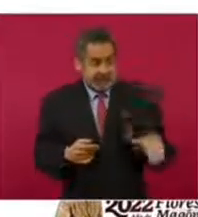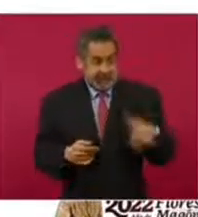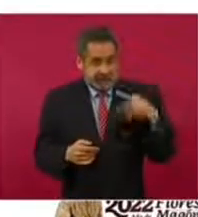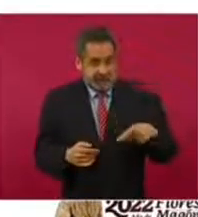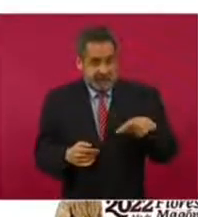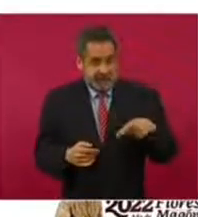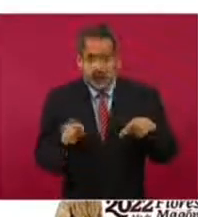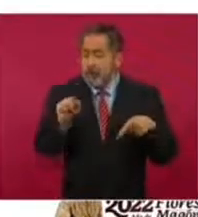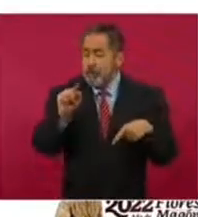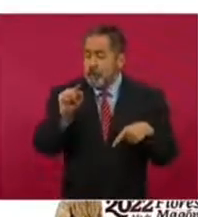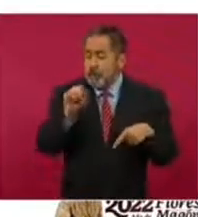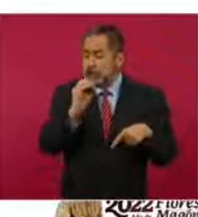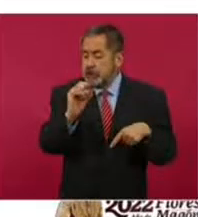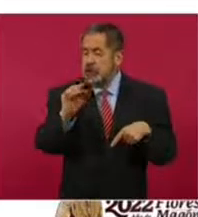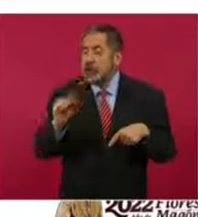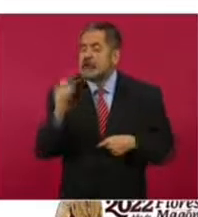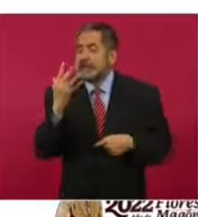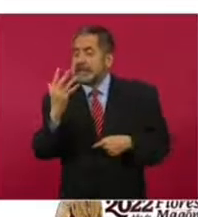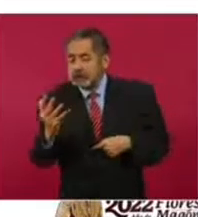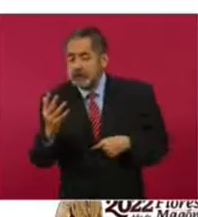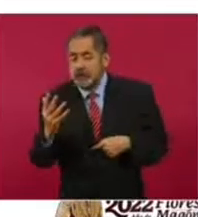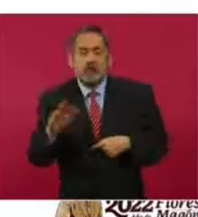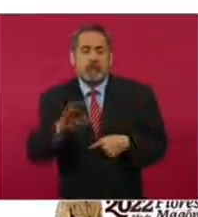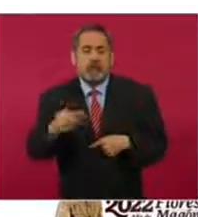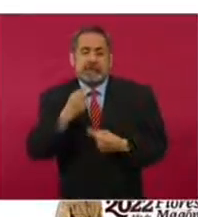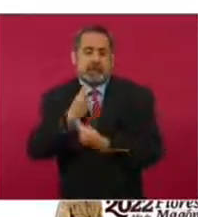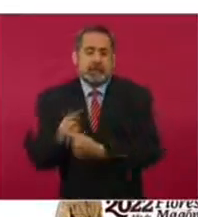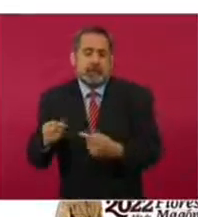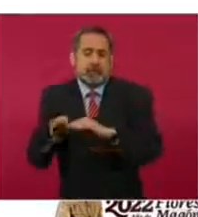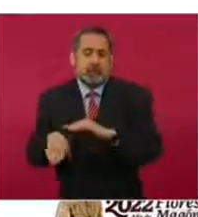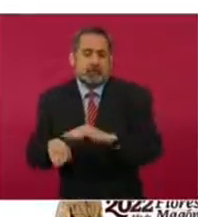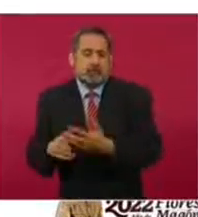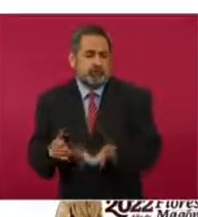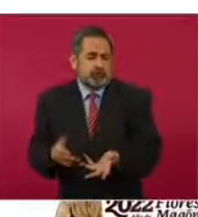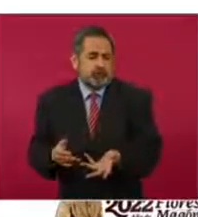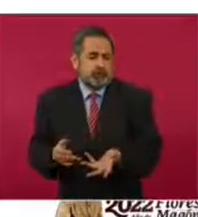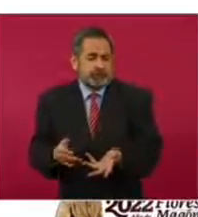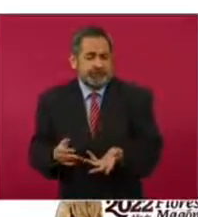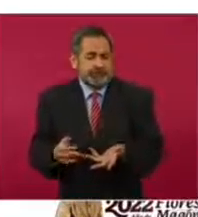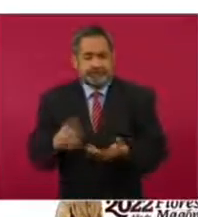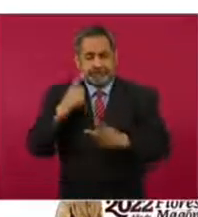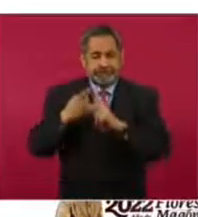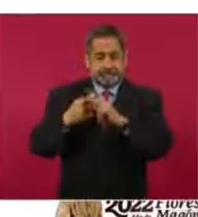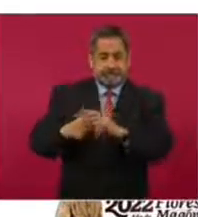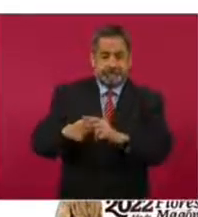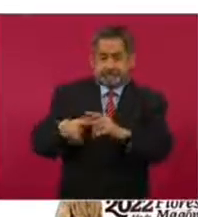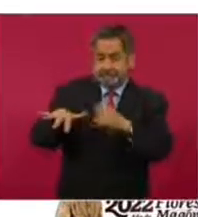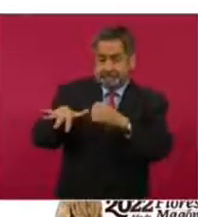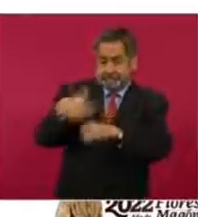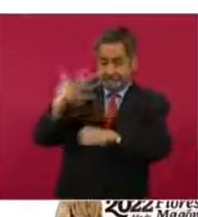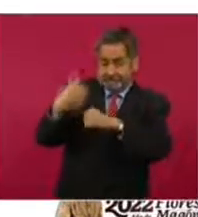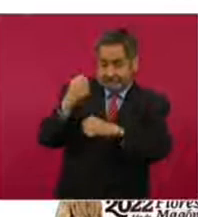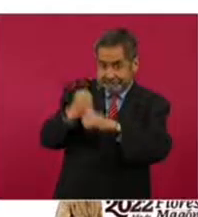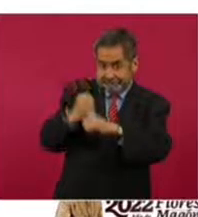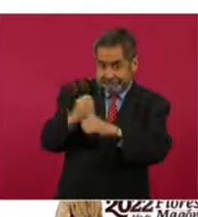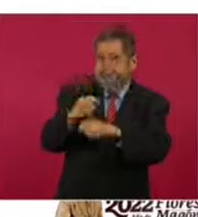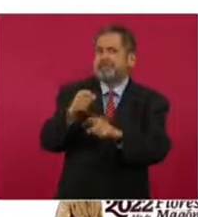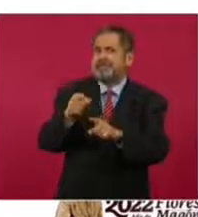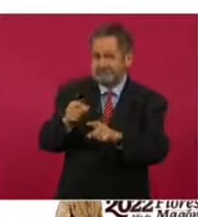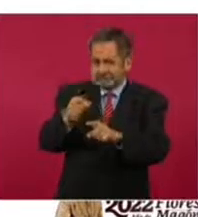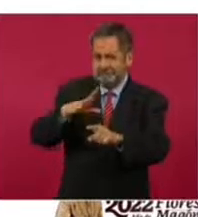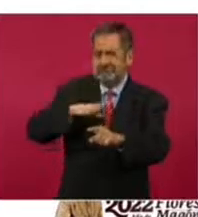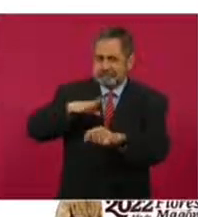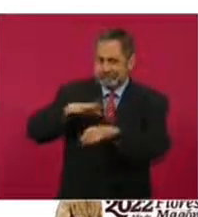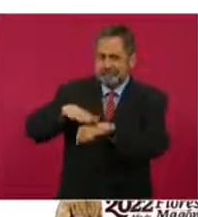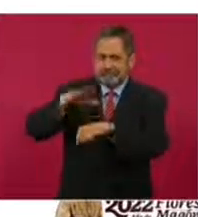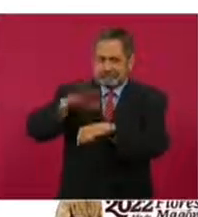Y es considerablemente homogénea en este subgrupo, pero a partir de los 15 años de edad empieza a aumentar un